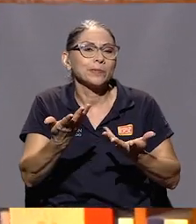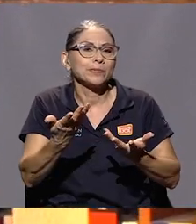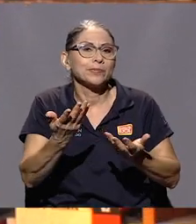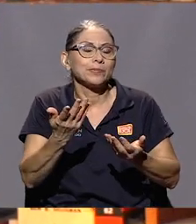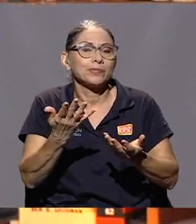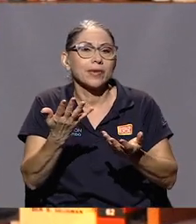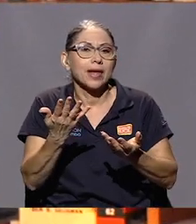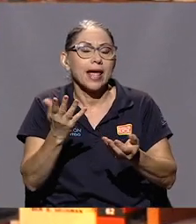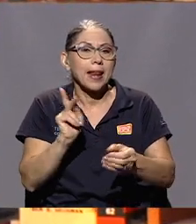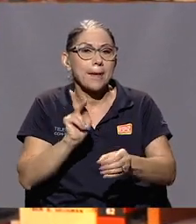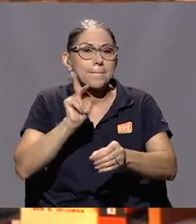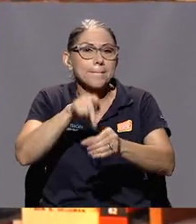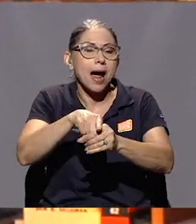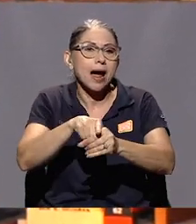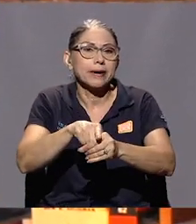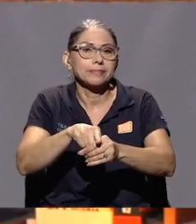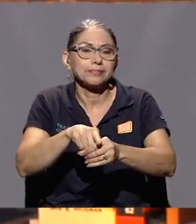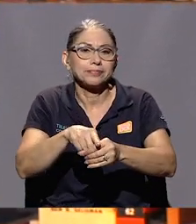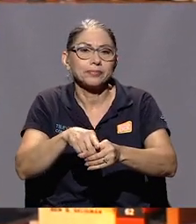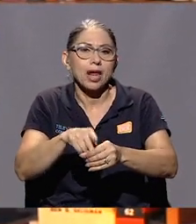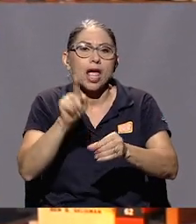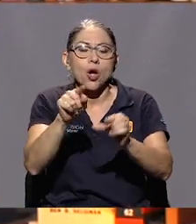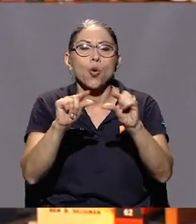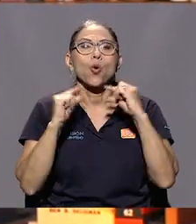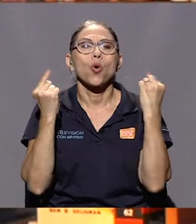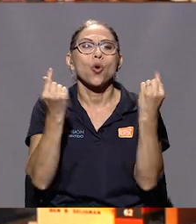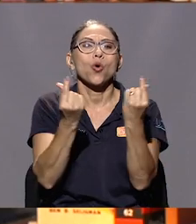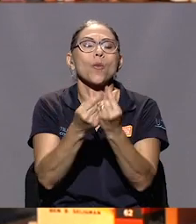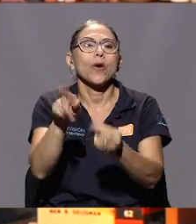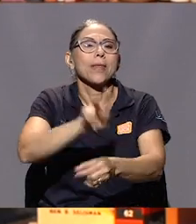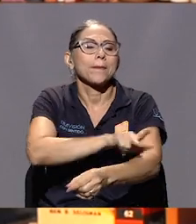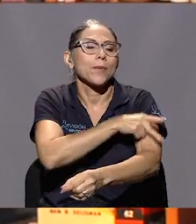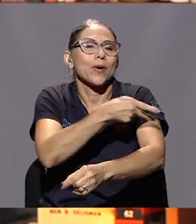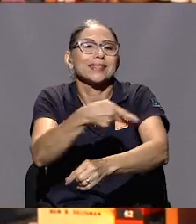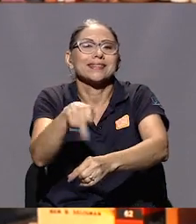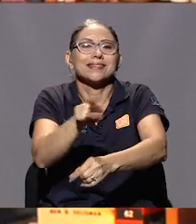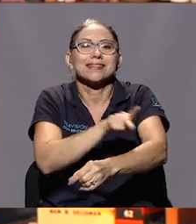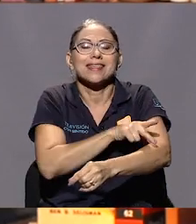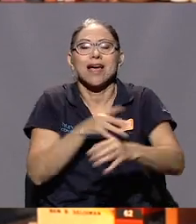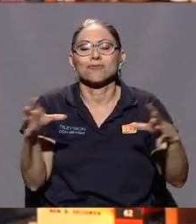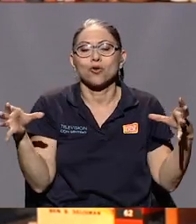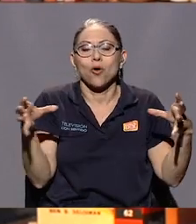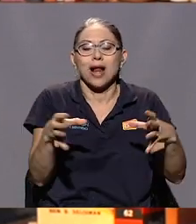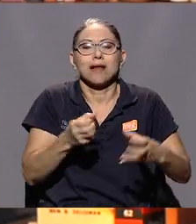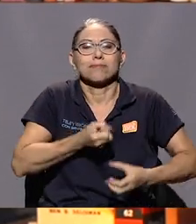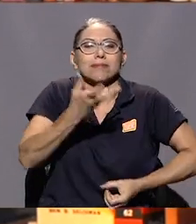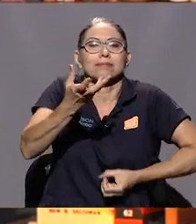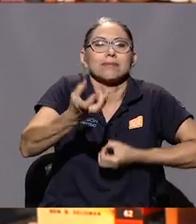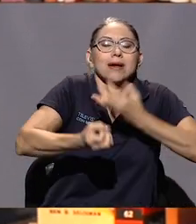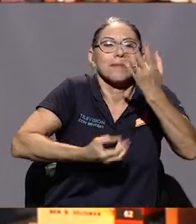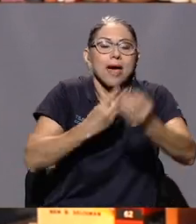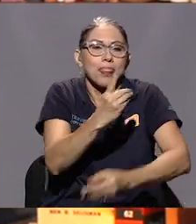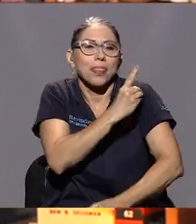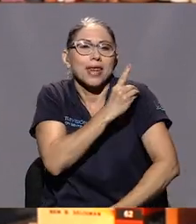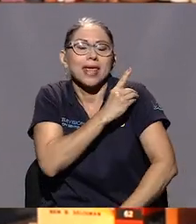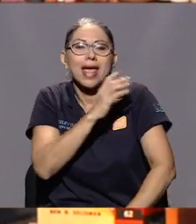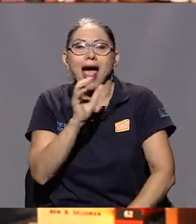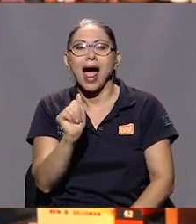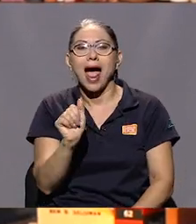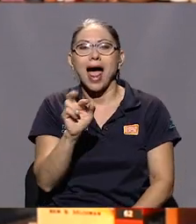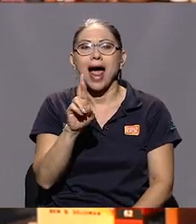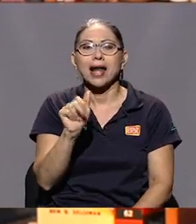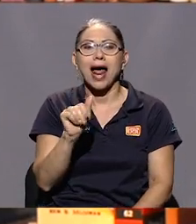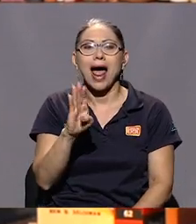la participación en un grupo de poesía coral que dirigía Arabella